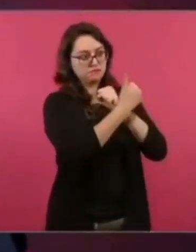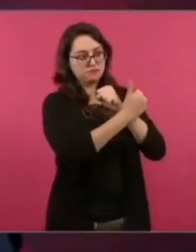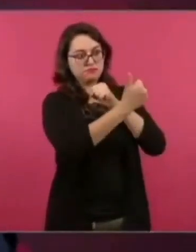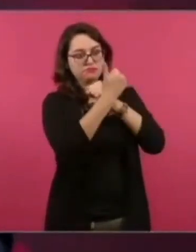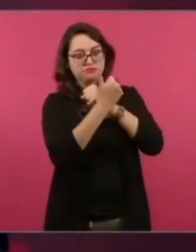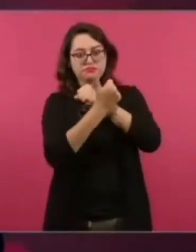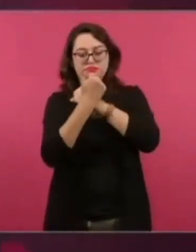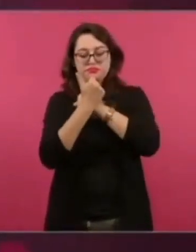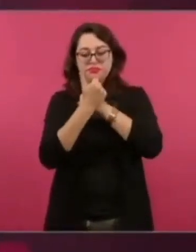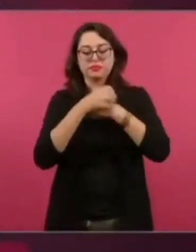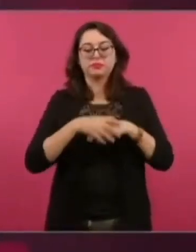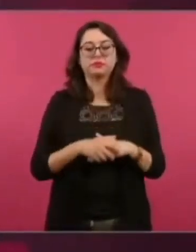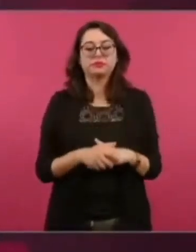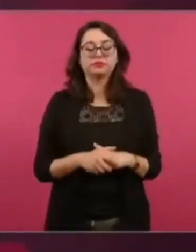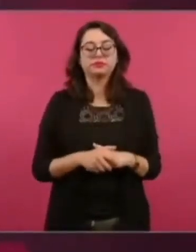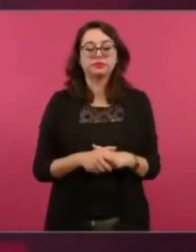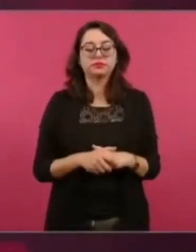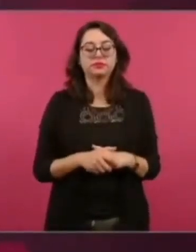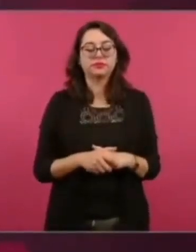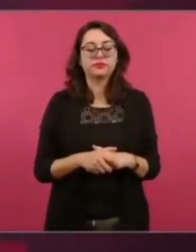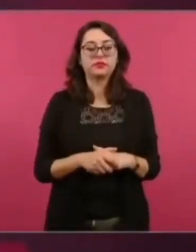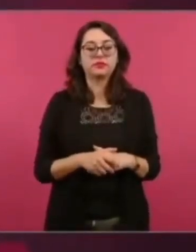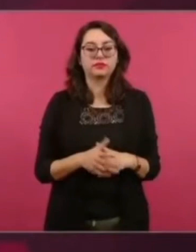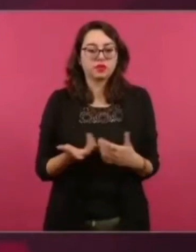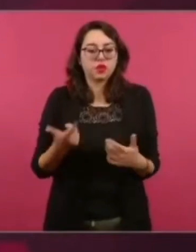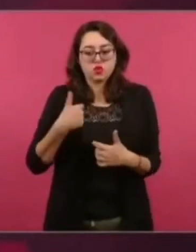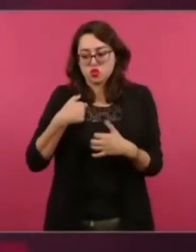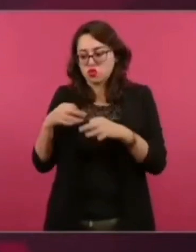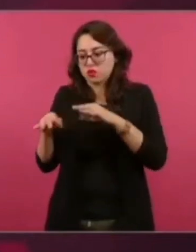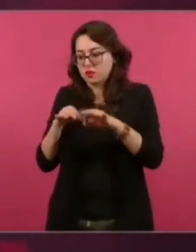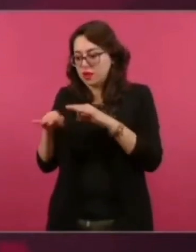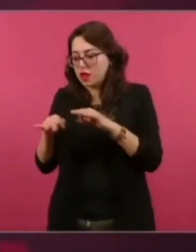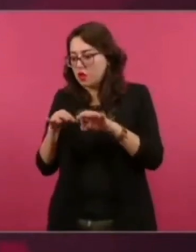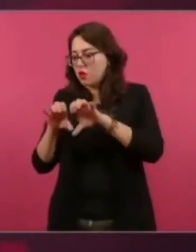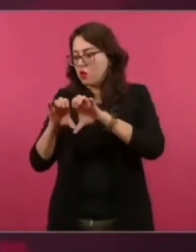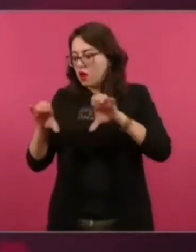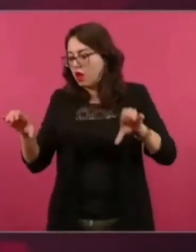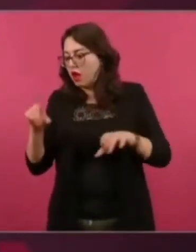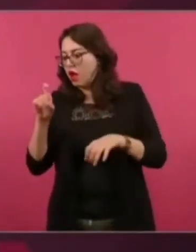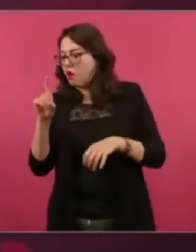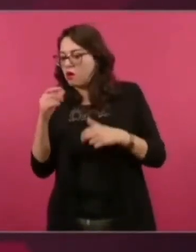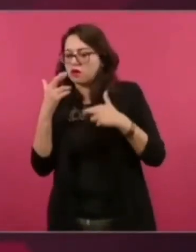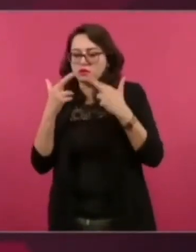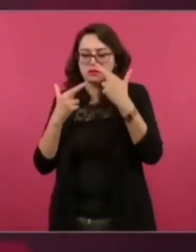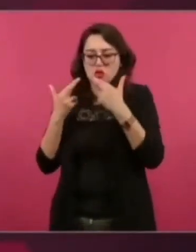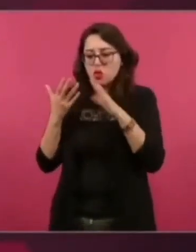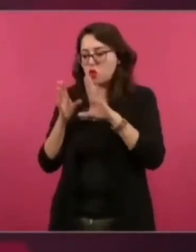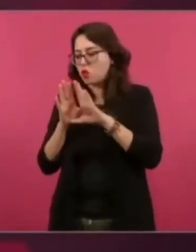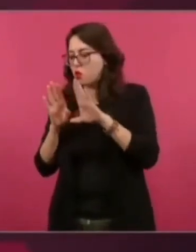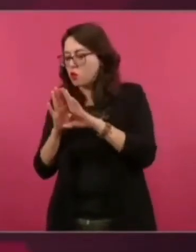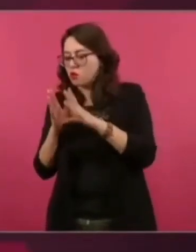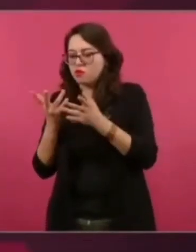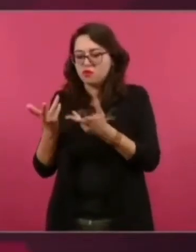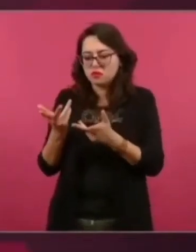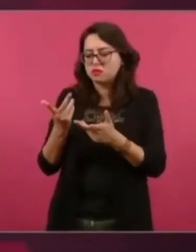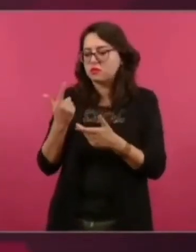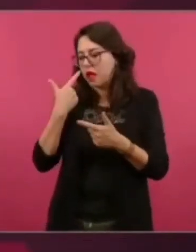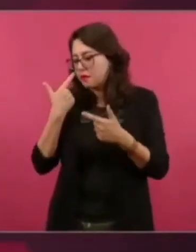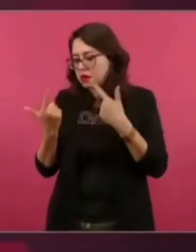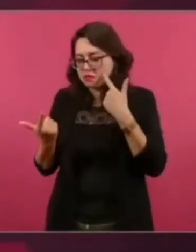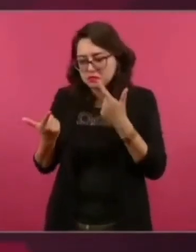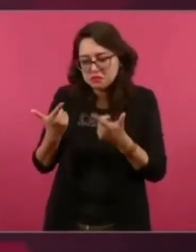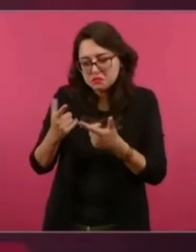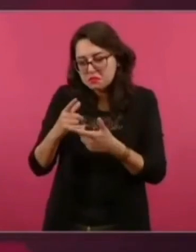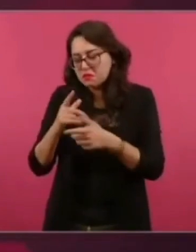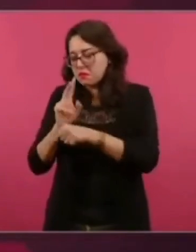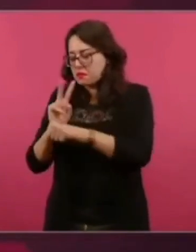viendo la colocación de los ductos y de